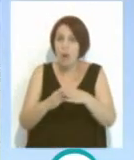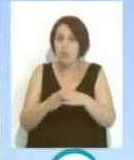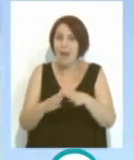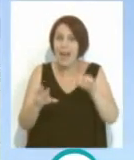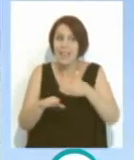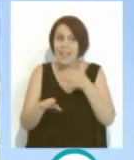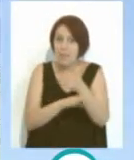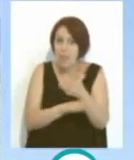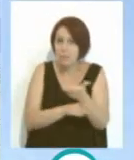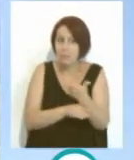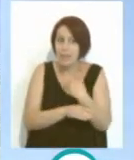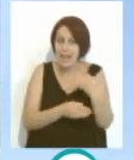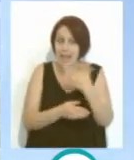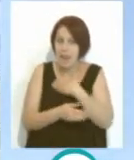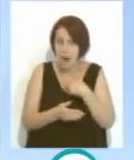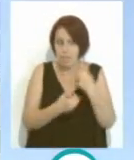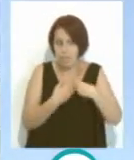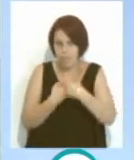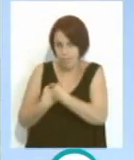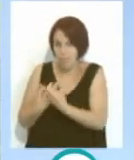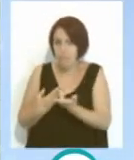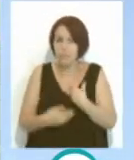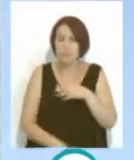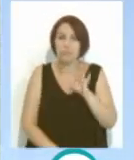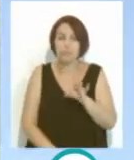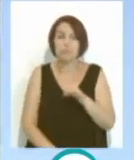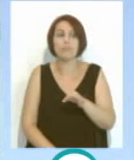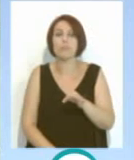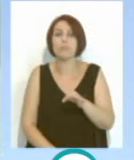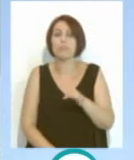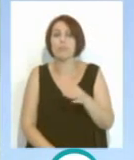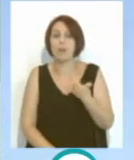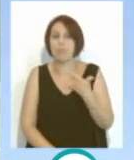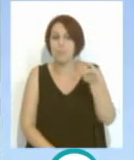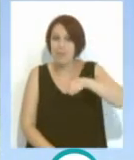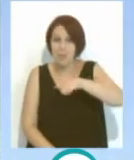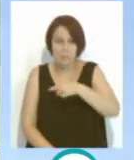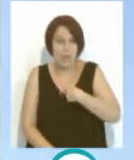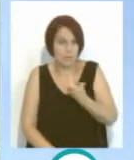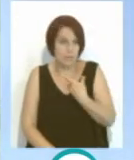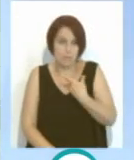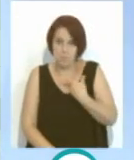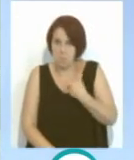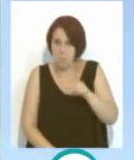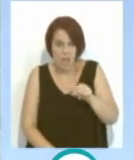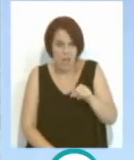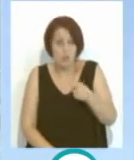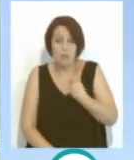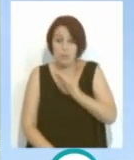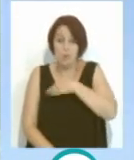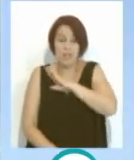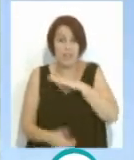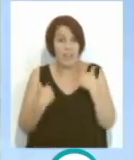el Cádiz, era la idea nuestra y la verdad que pudimos cuotas muy bajitas, regalábamos la bufanda que te la ofrecíos